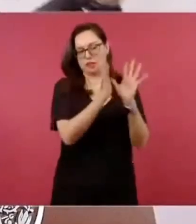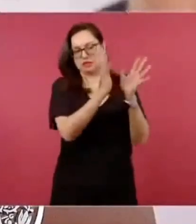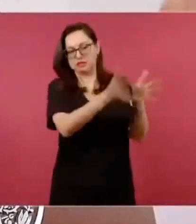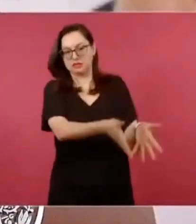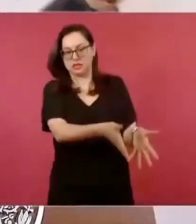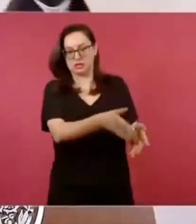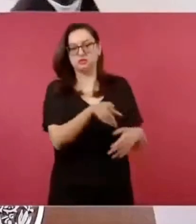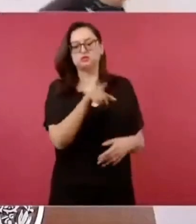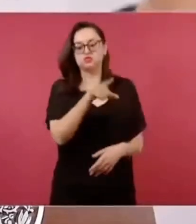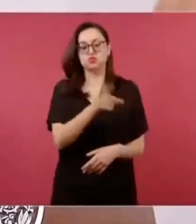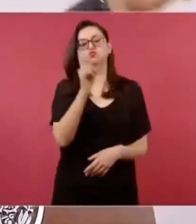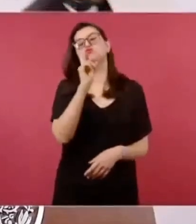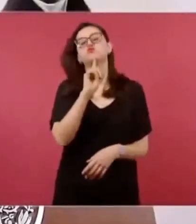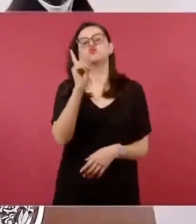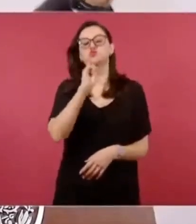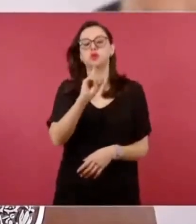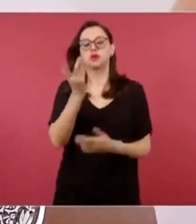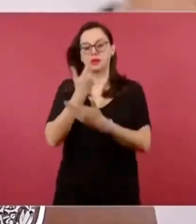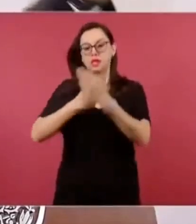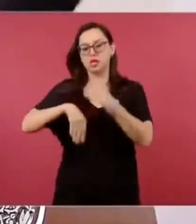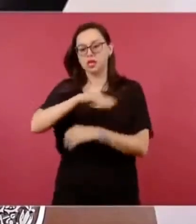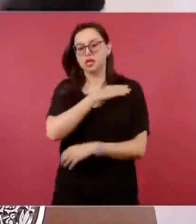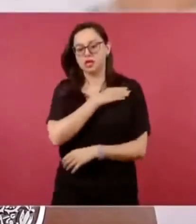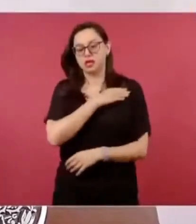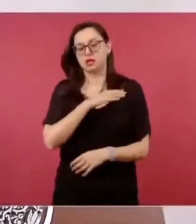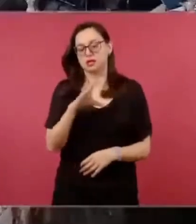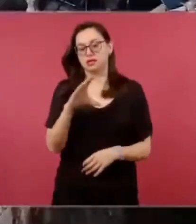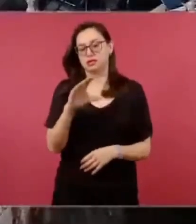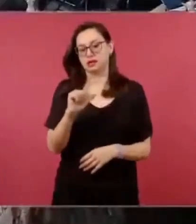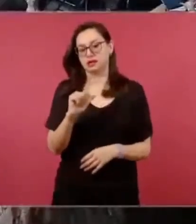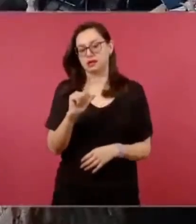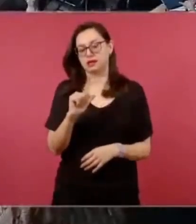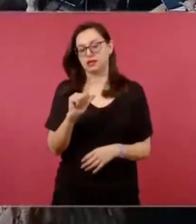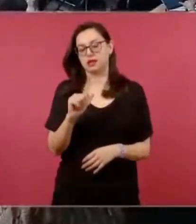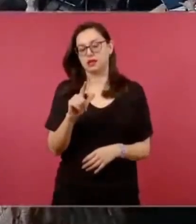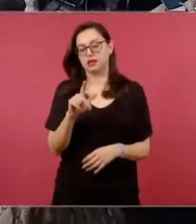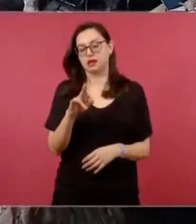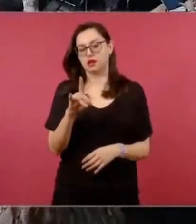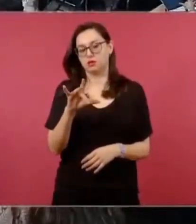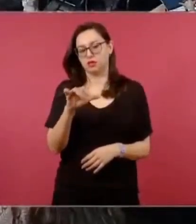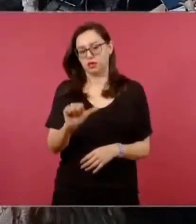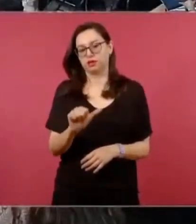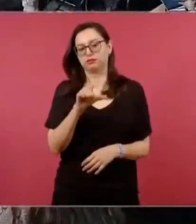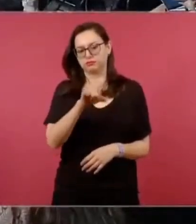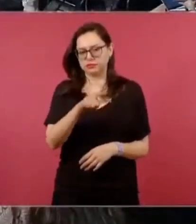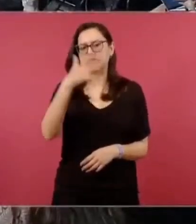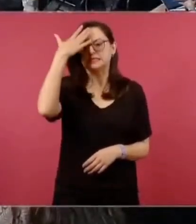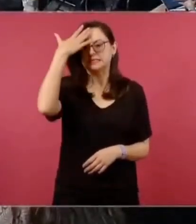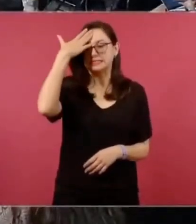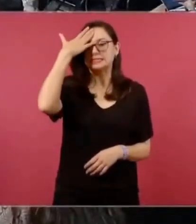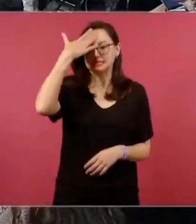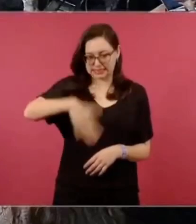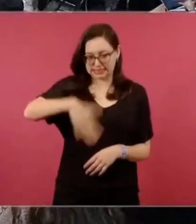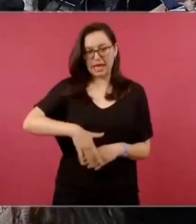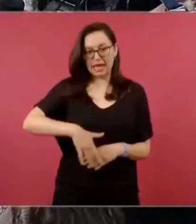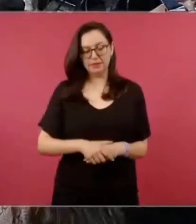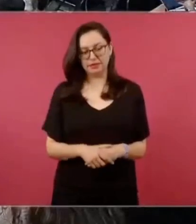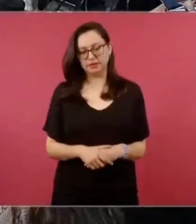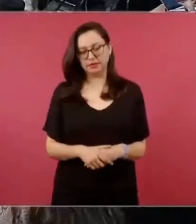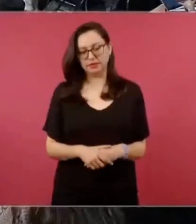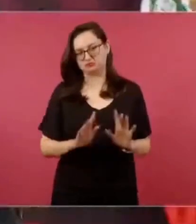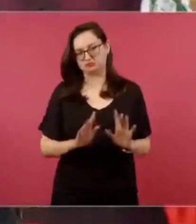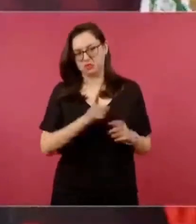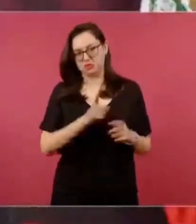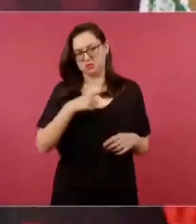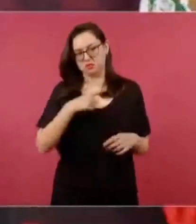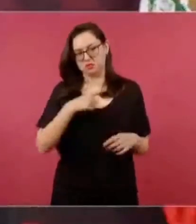ella, Claudia, ha echado a andar cuando fue jefa de